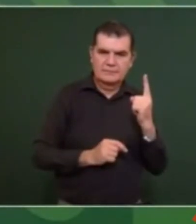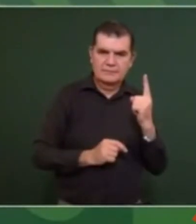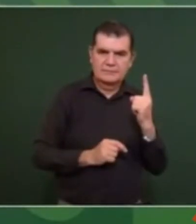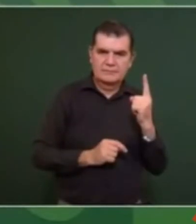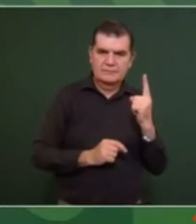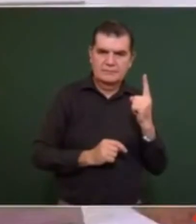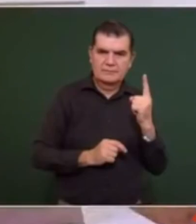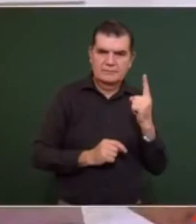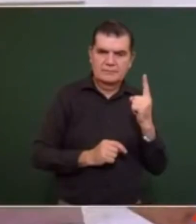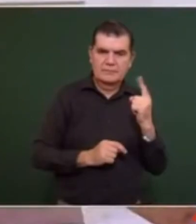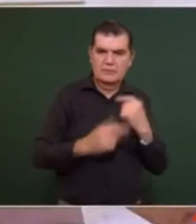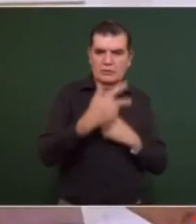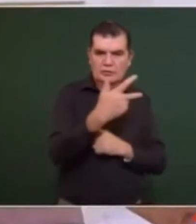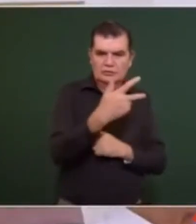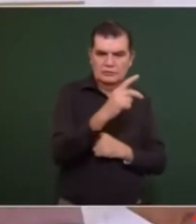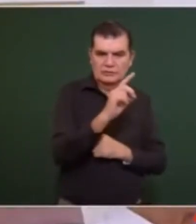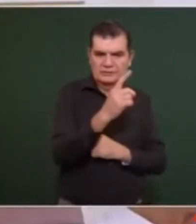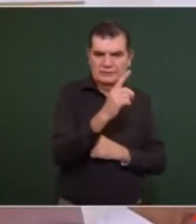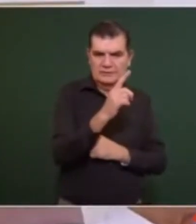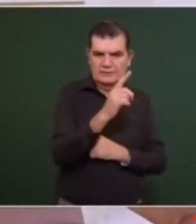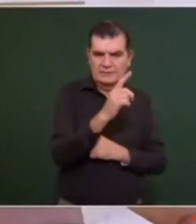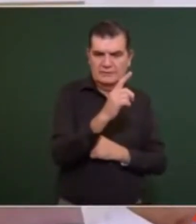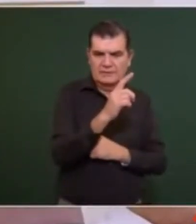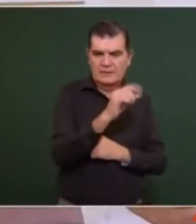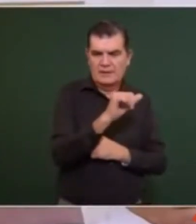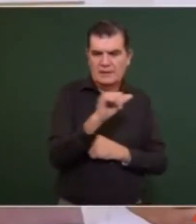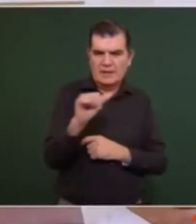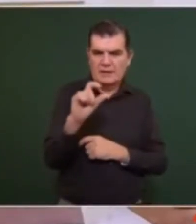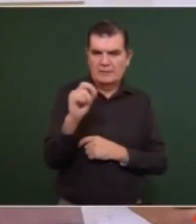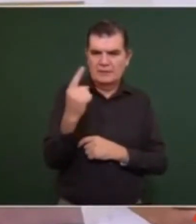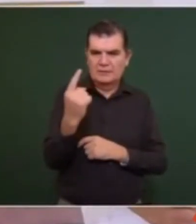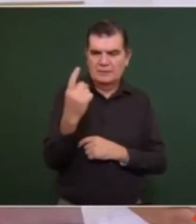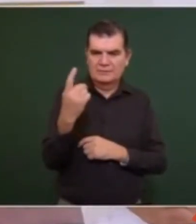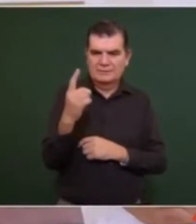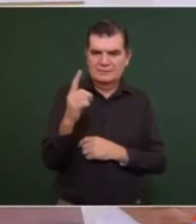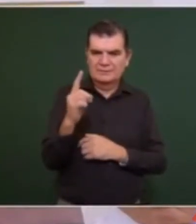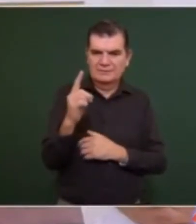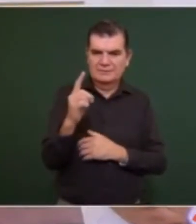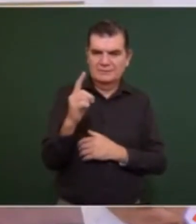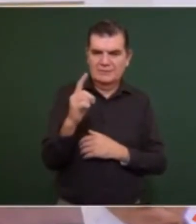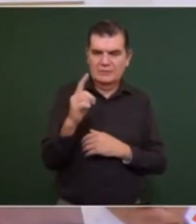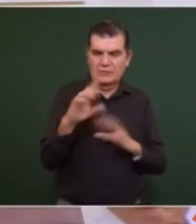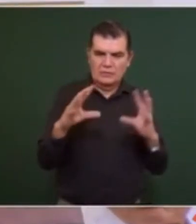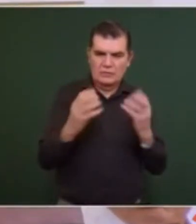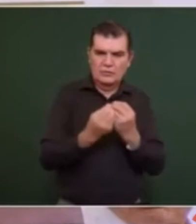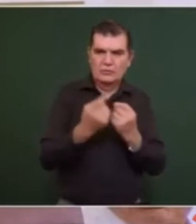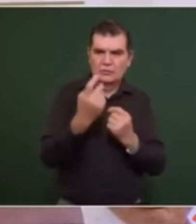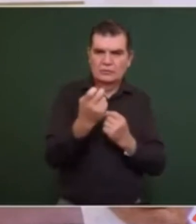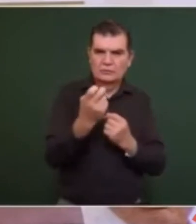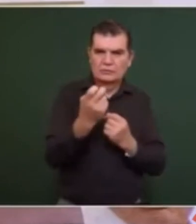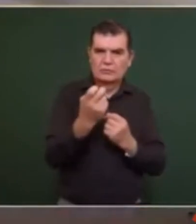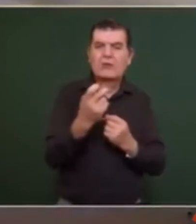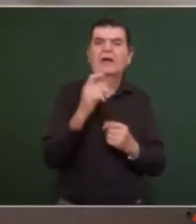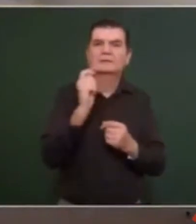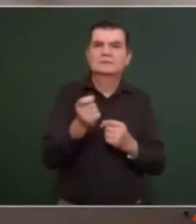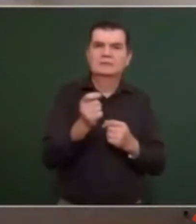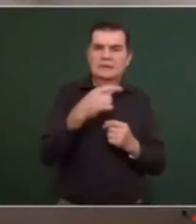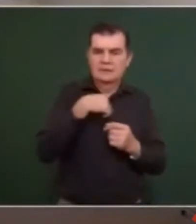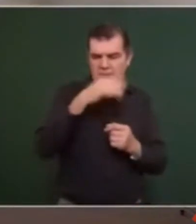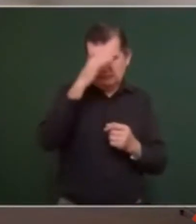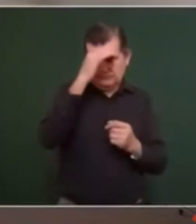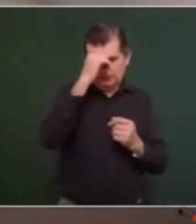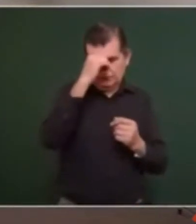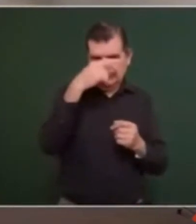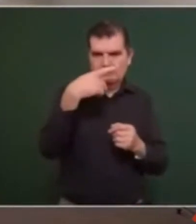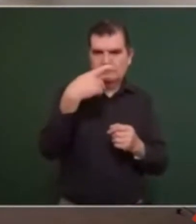del 8 de diciembre al 21 de diciembre todo esto va a ser de acuerdo